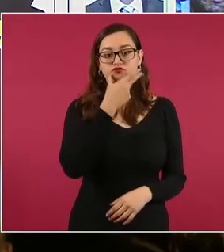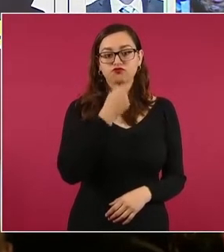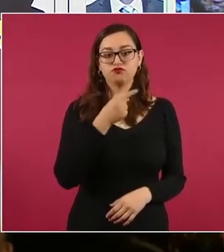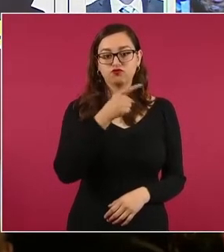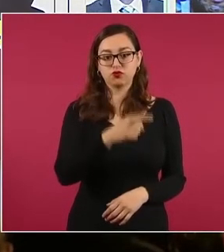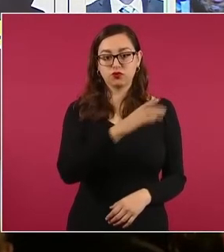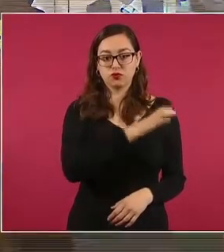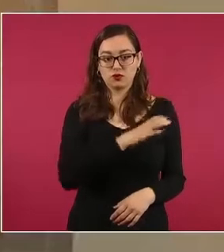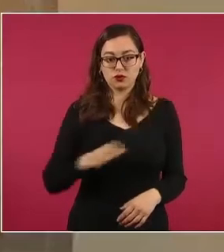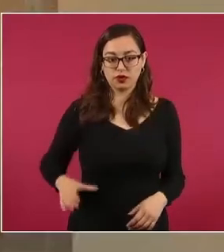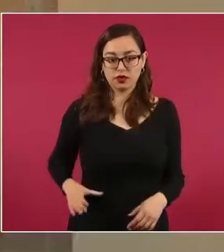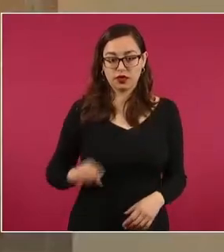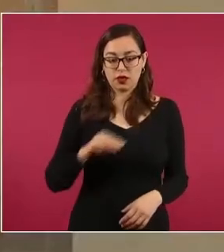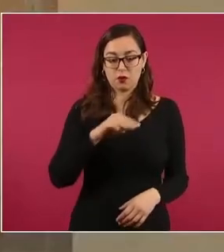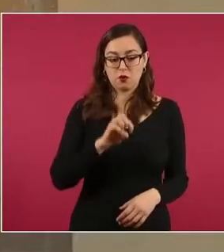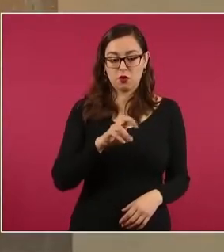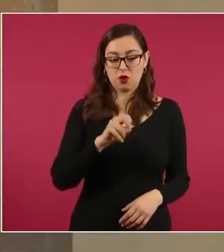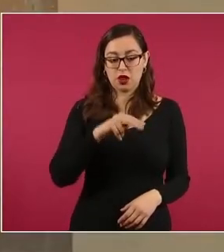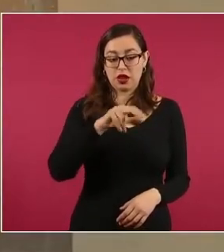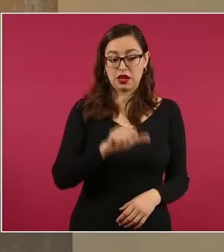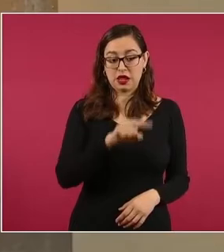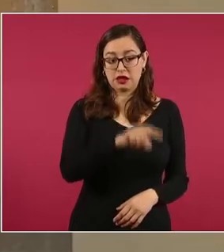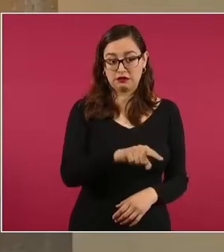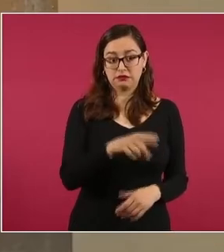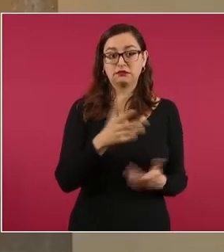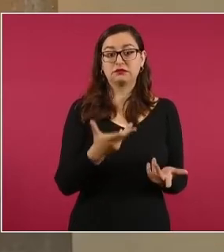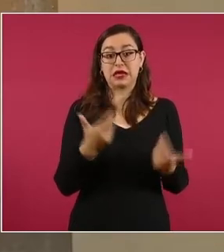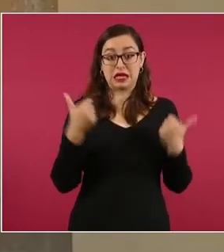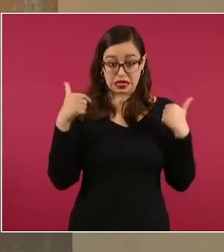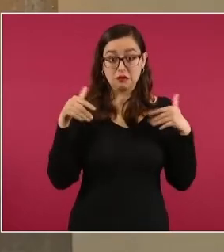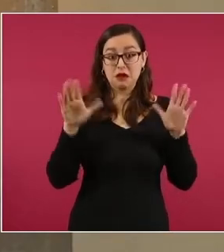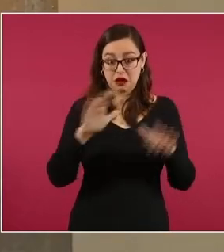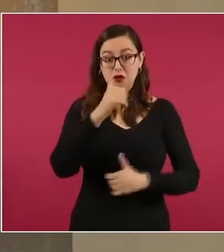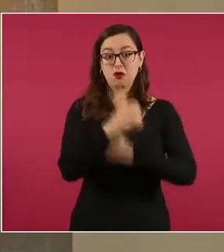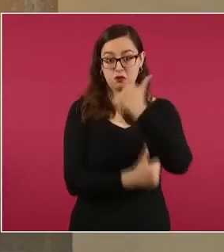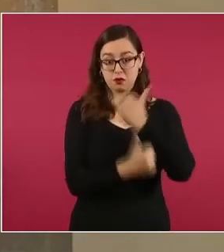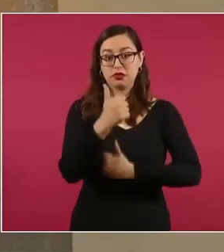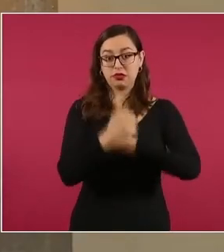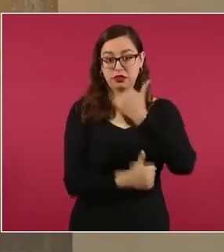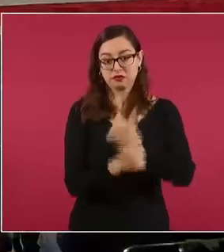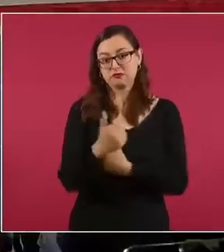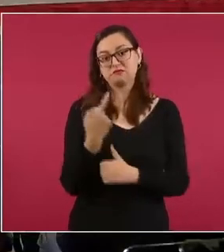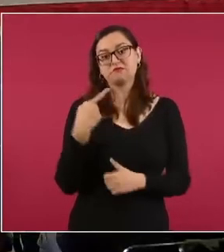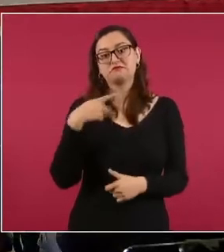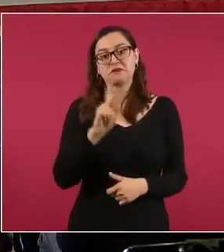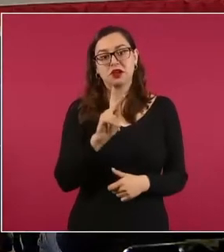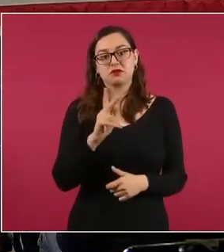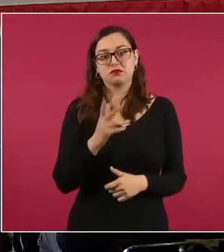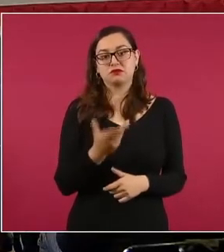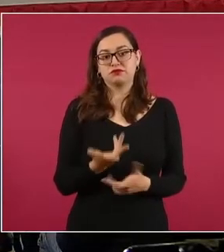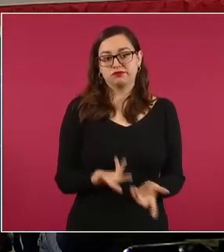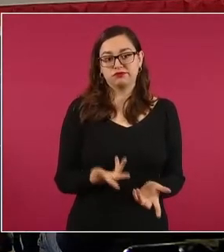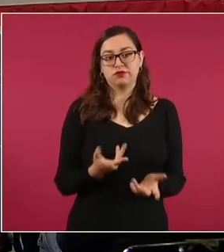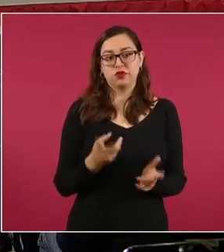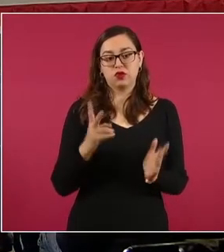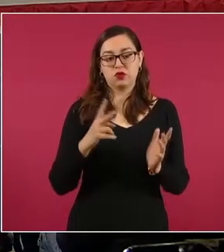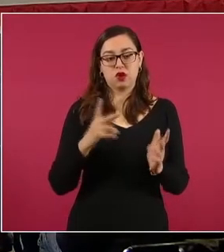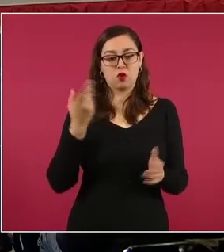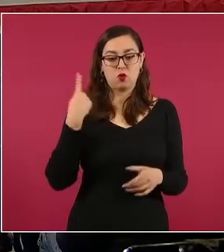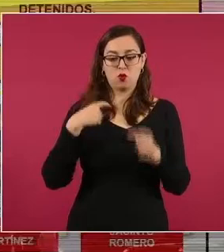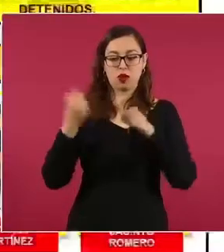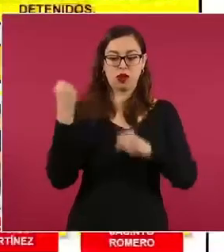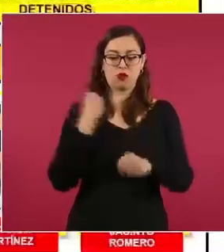Tiahuatlán, Nicanor Martínez, quien fue asesinado el mes de junio del 2021.